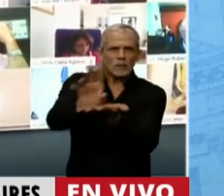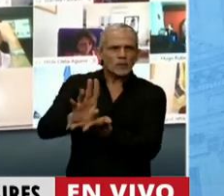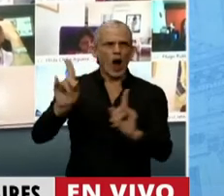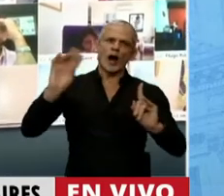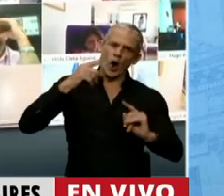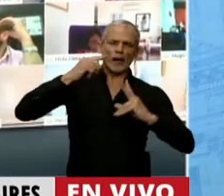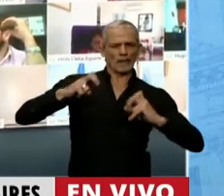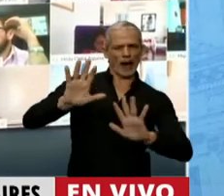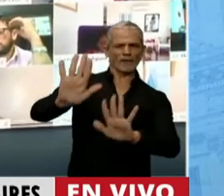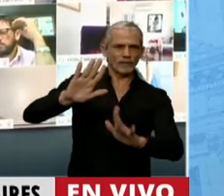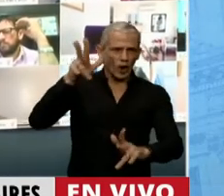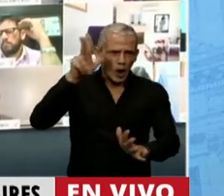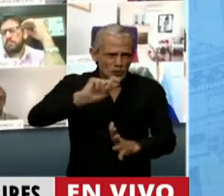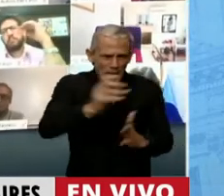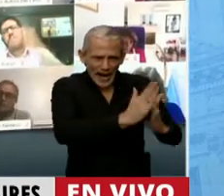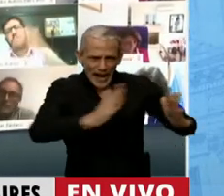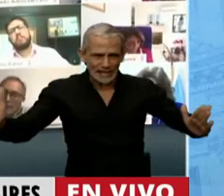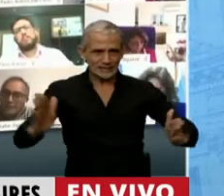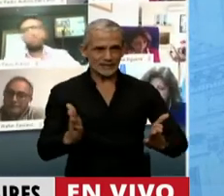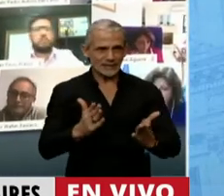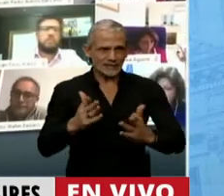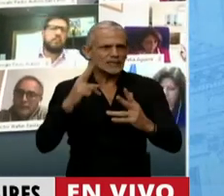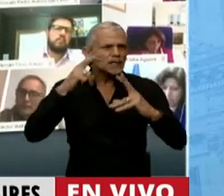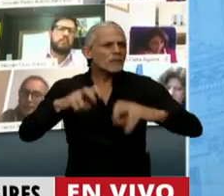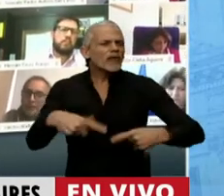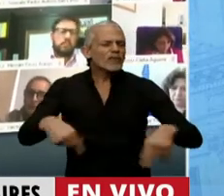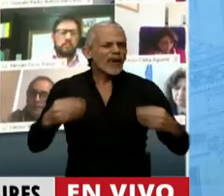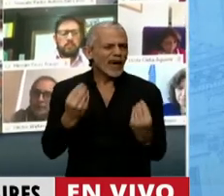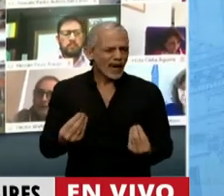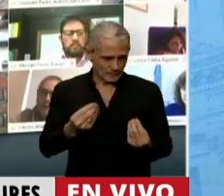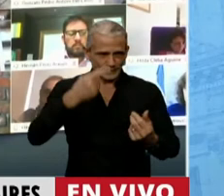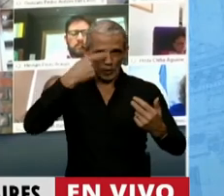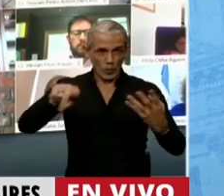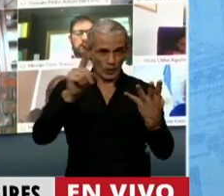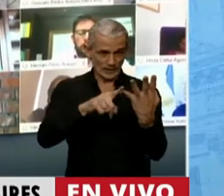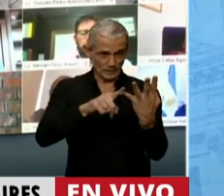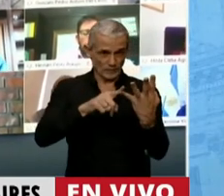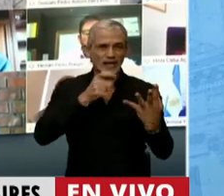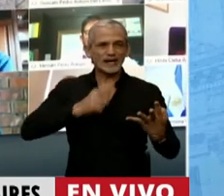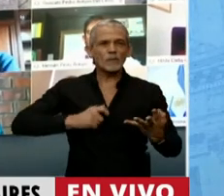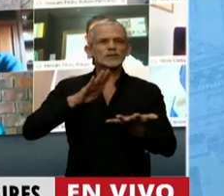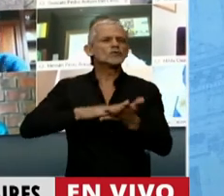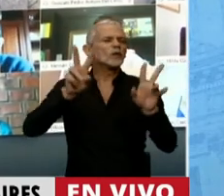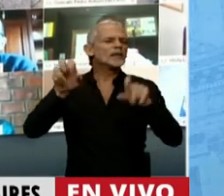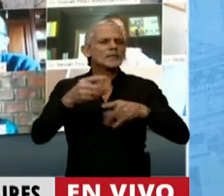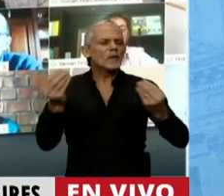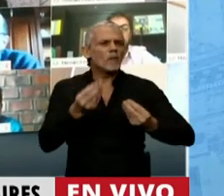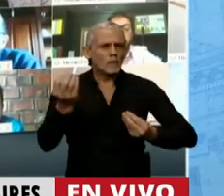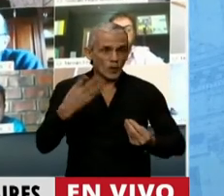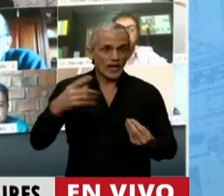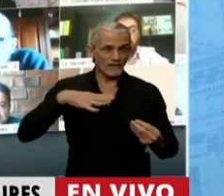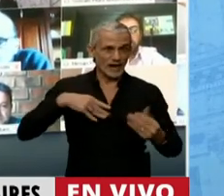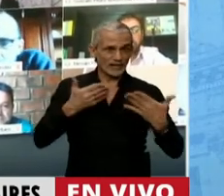estudiando, pero ya van 8 meses. ¿Siguen estudiando? Por último, la respuesta sobre el tema de por qué no han